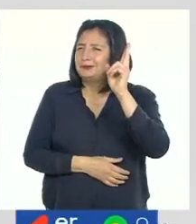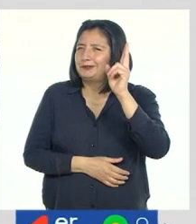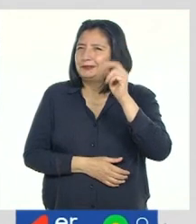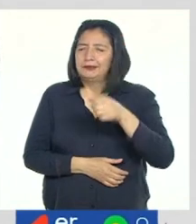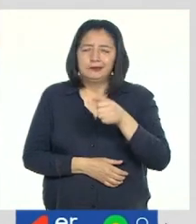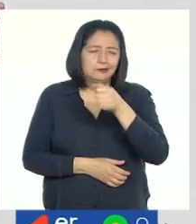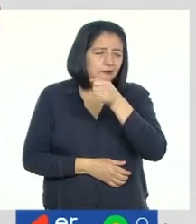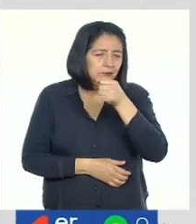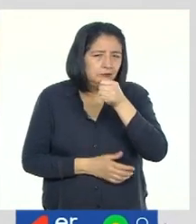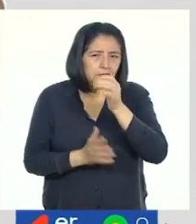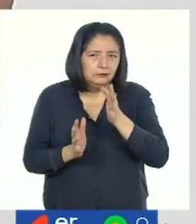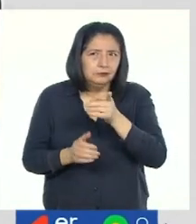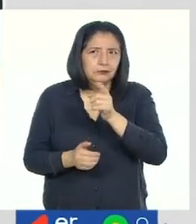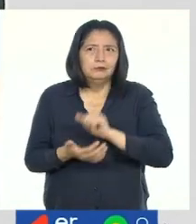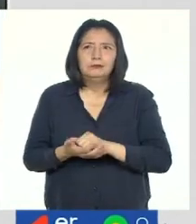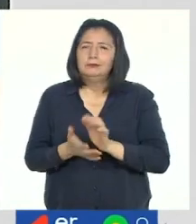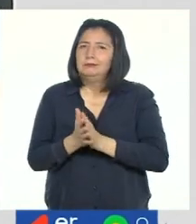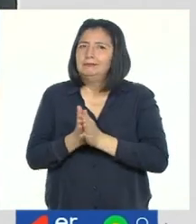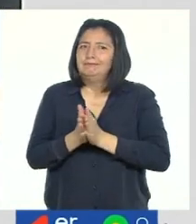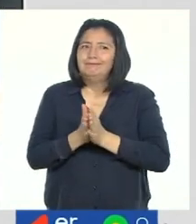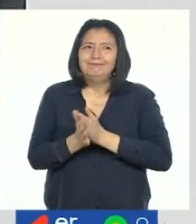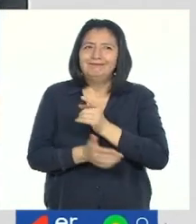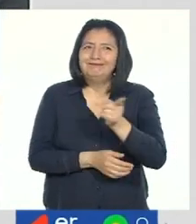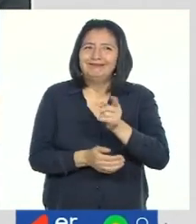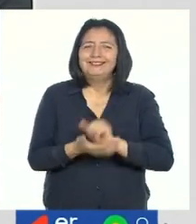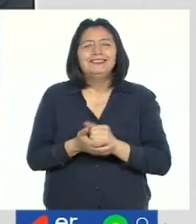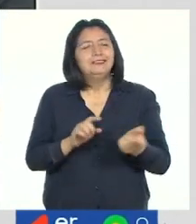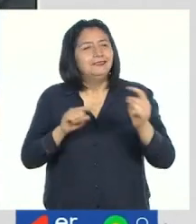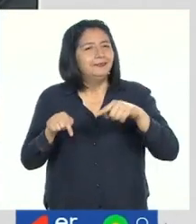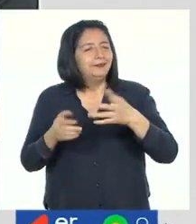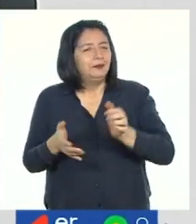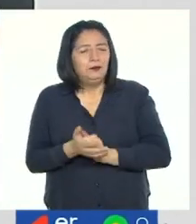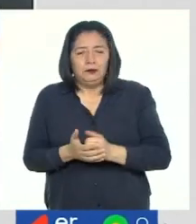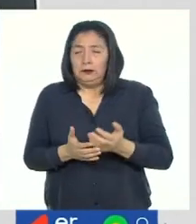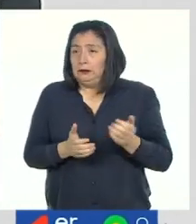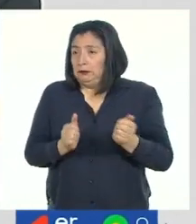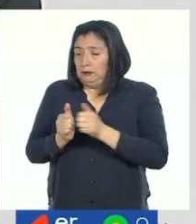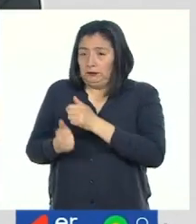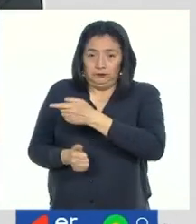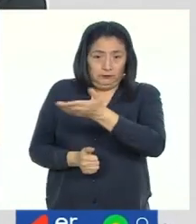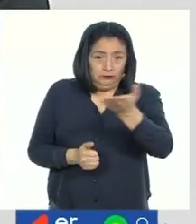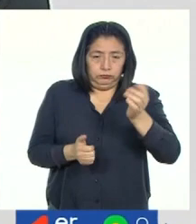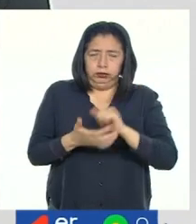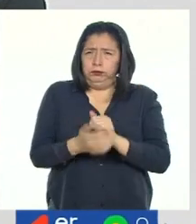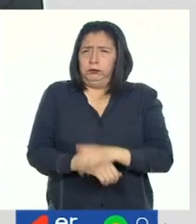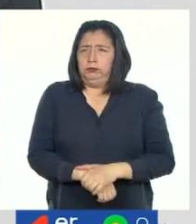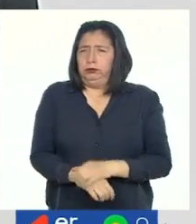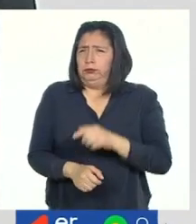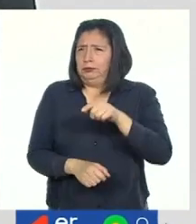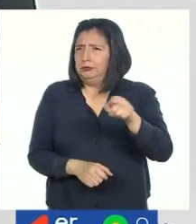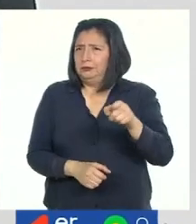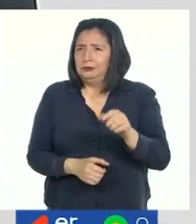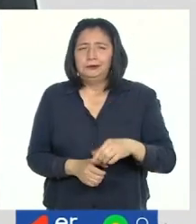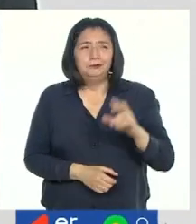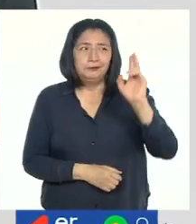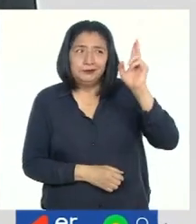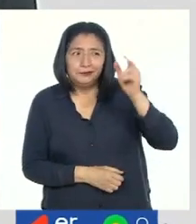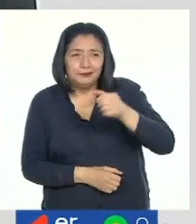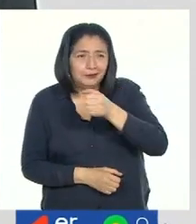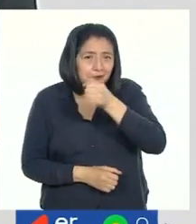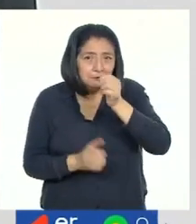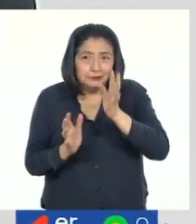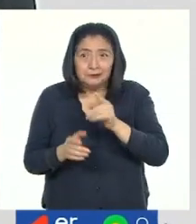exploradora. Ella está muy entusiasmada de estar aquí con todas y todos ustedes. Maestra exploradora